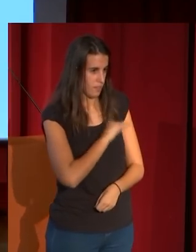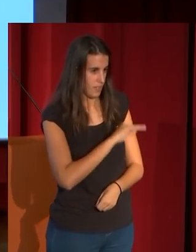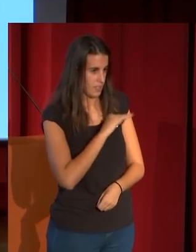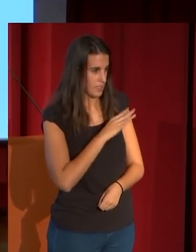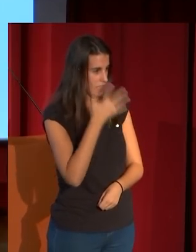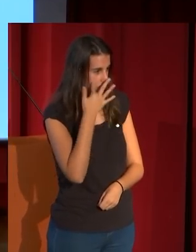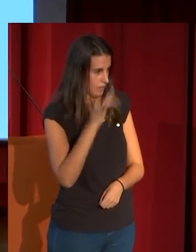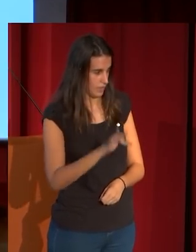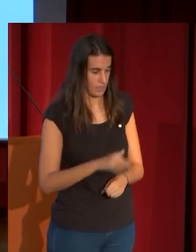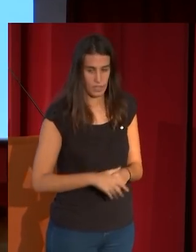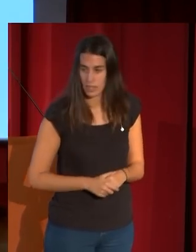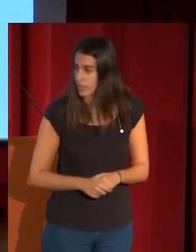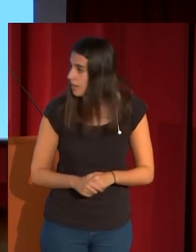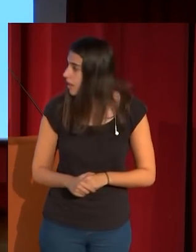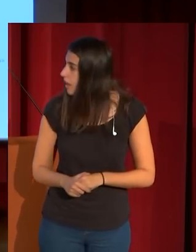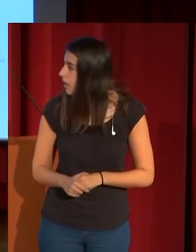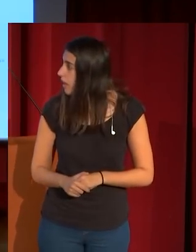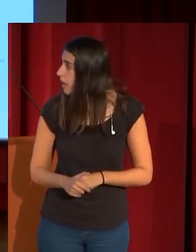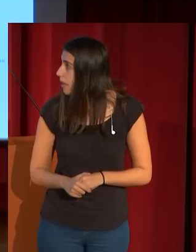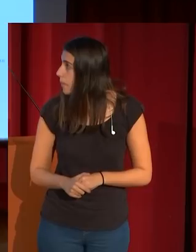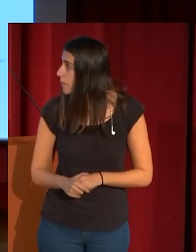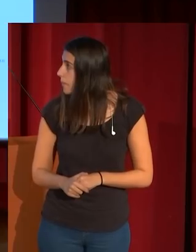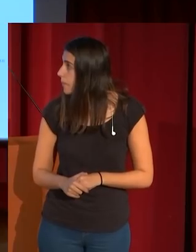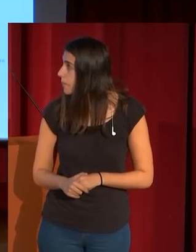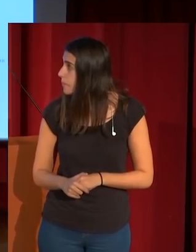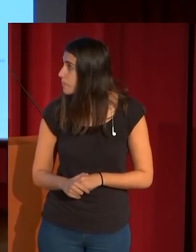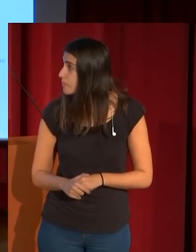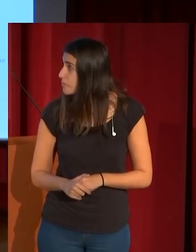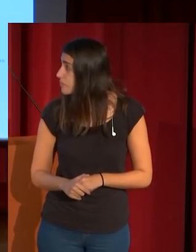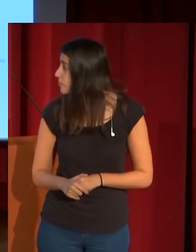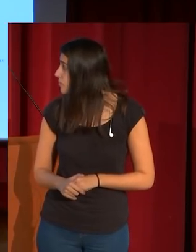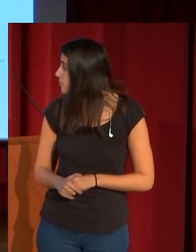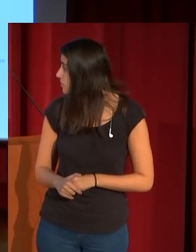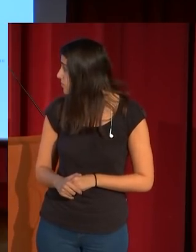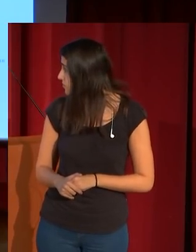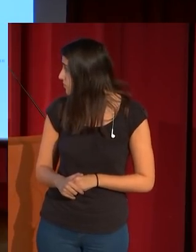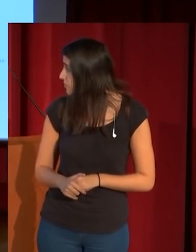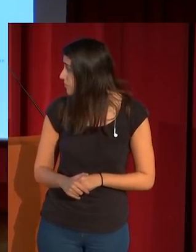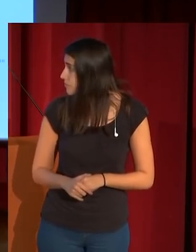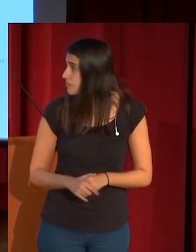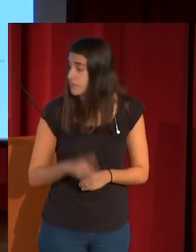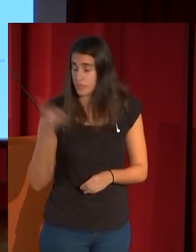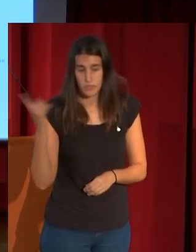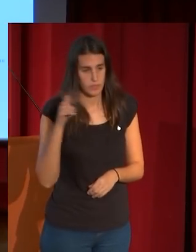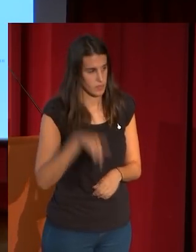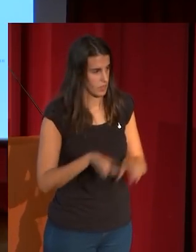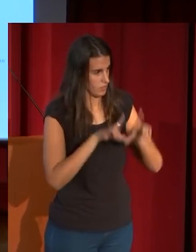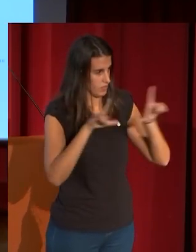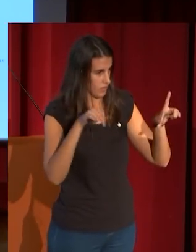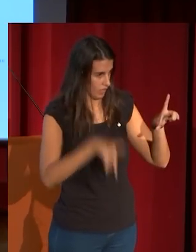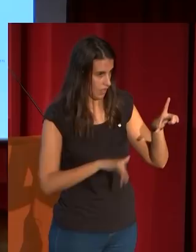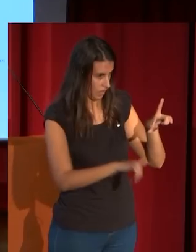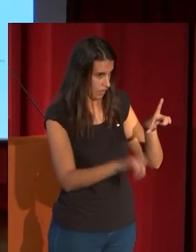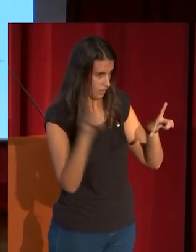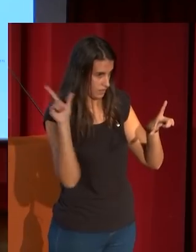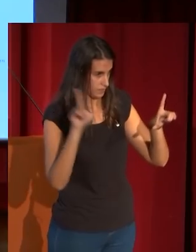extrema incluso, ¿no? Como ven ahí. O esta otra de Van Dijk, de un otro cuadro del Prado, estas copias las hace